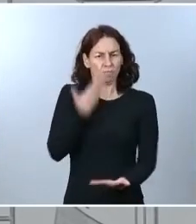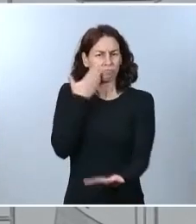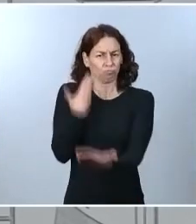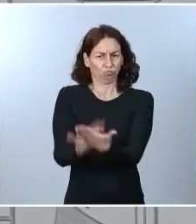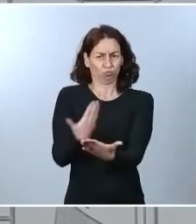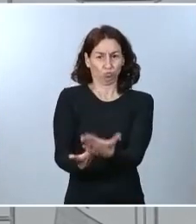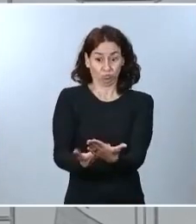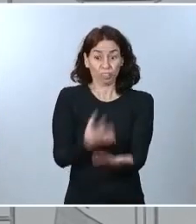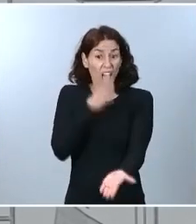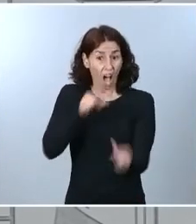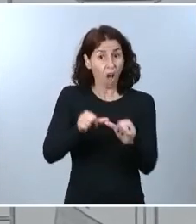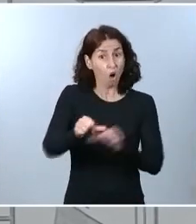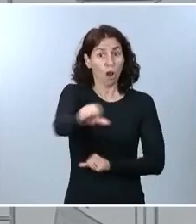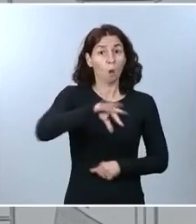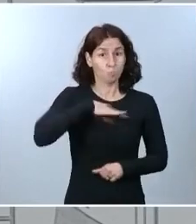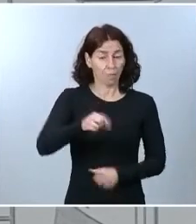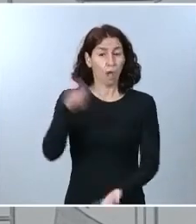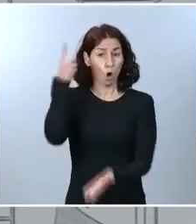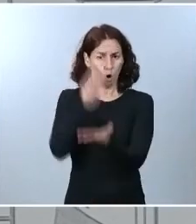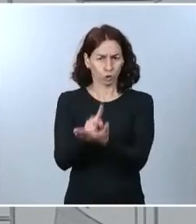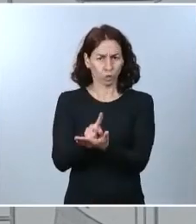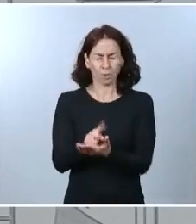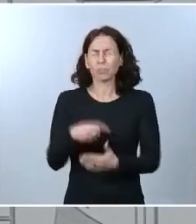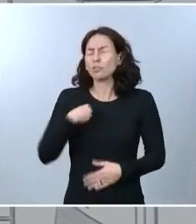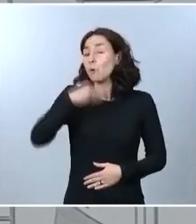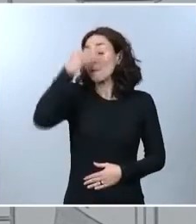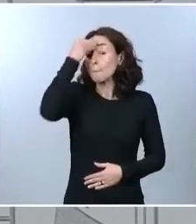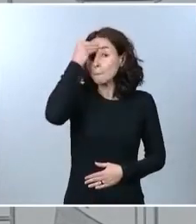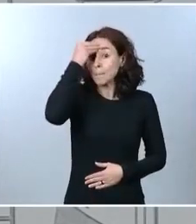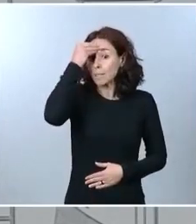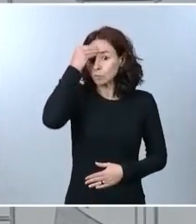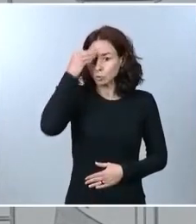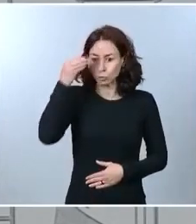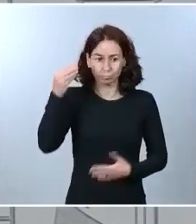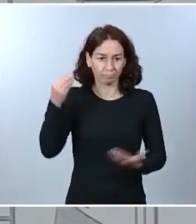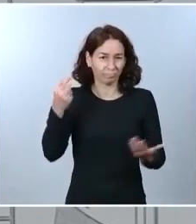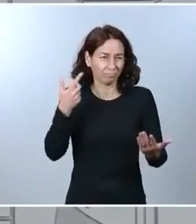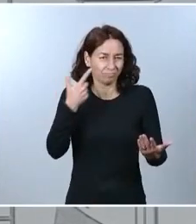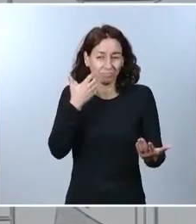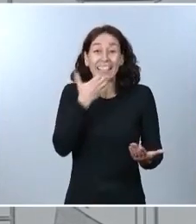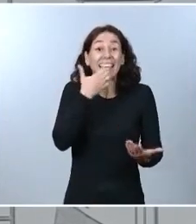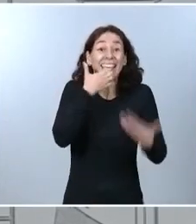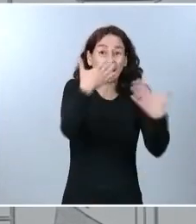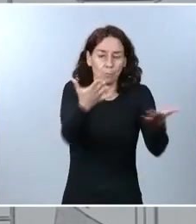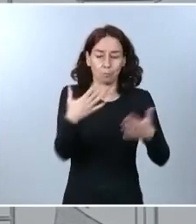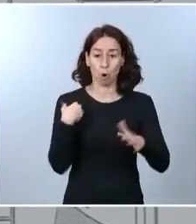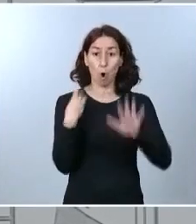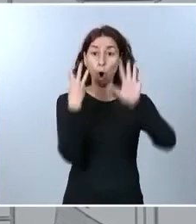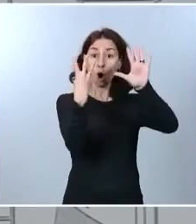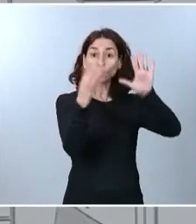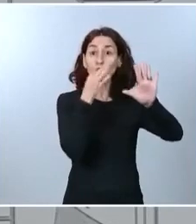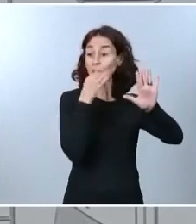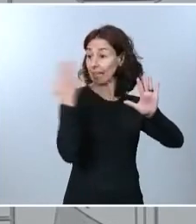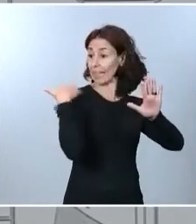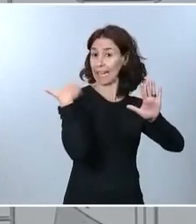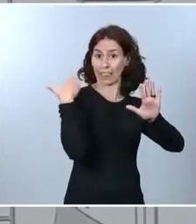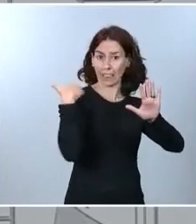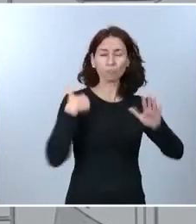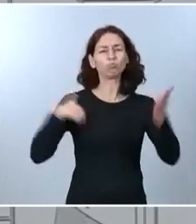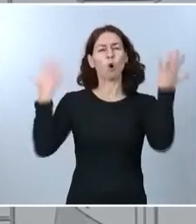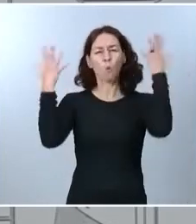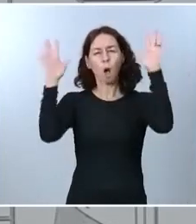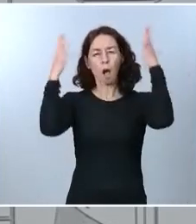ejemplo que dimos en la primera ola cuando salíamos a las 8 de la tarde a aplaudir a nuestros profesionales sanitarios, cuando vimos, por ejemplo, como jóvenes